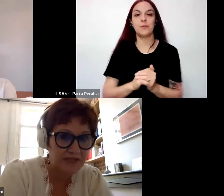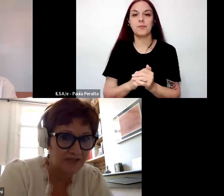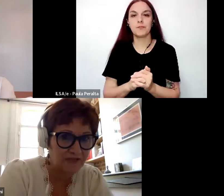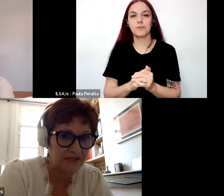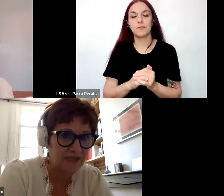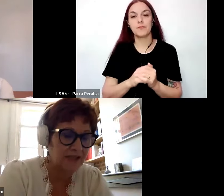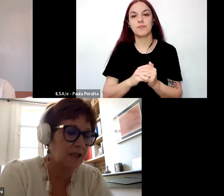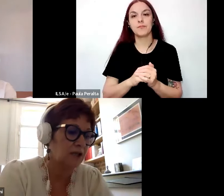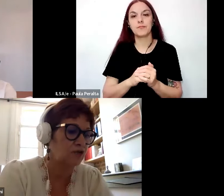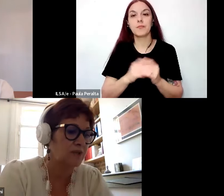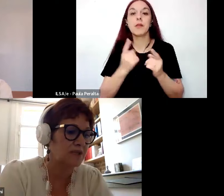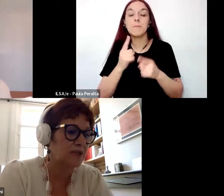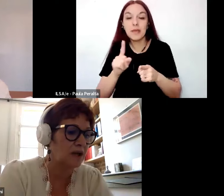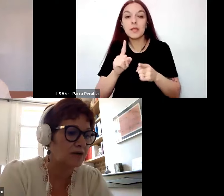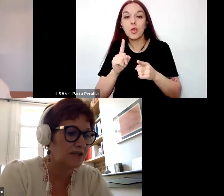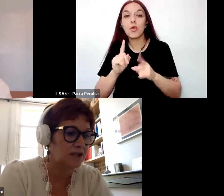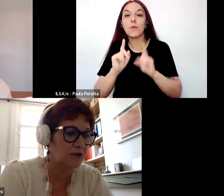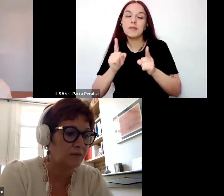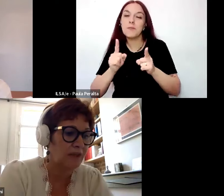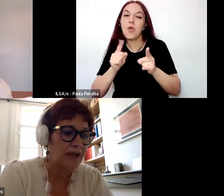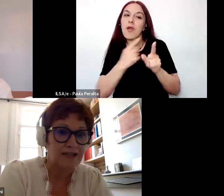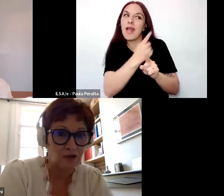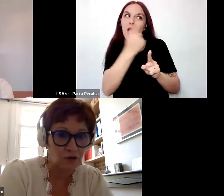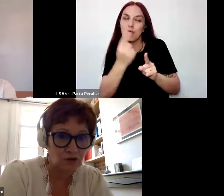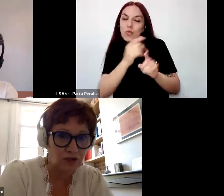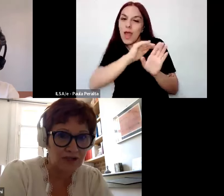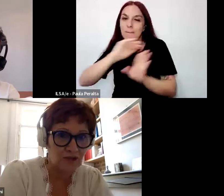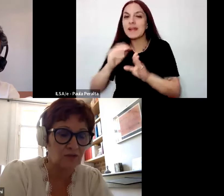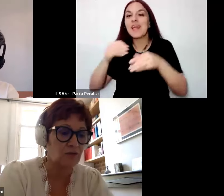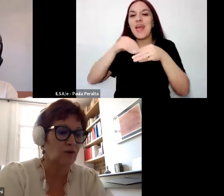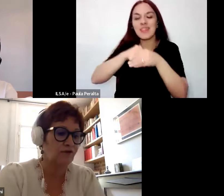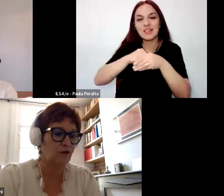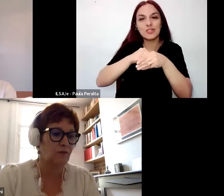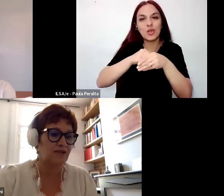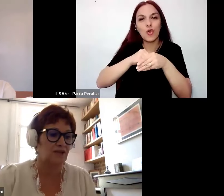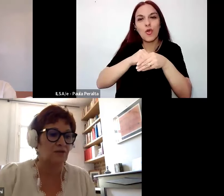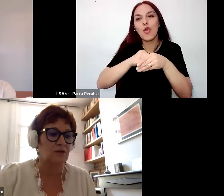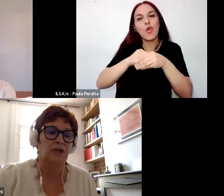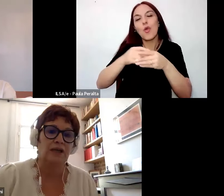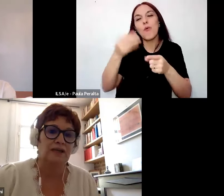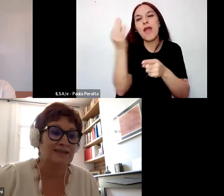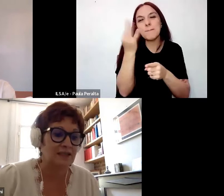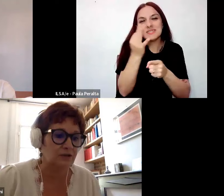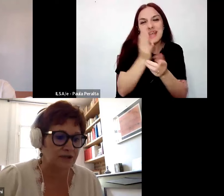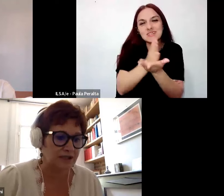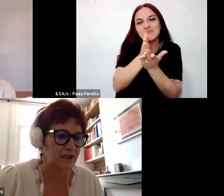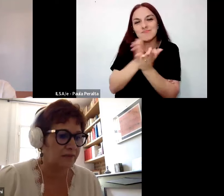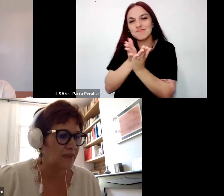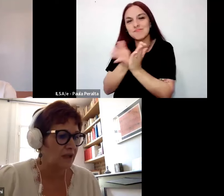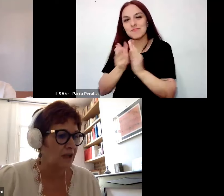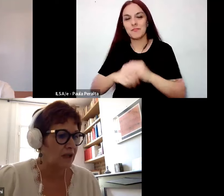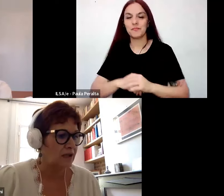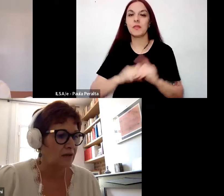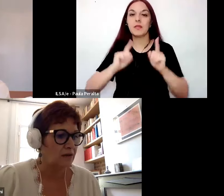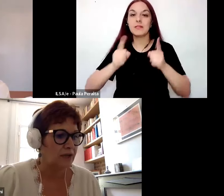diferentes que corresponden a las especificidades de la profesión docente. La estructuración de